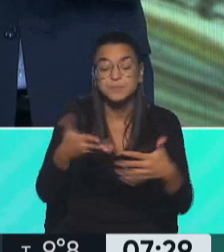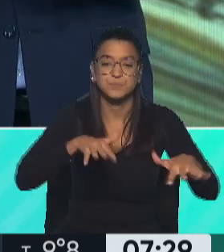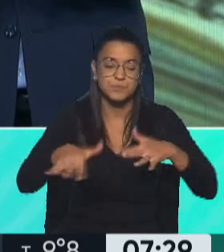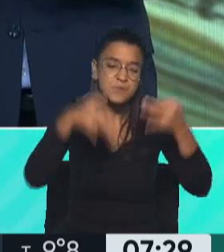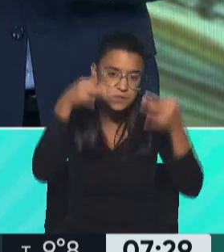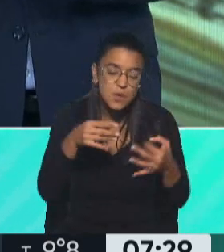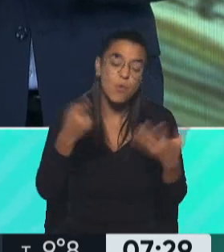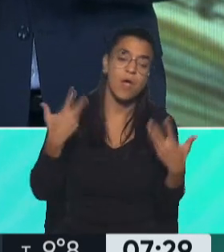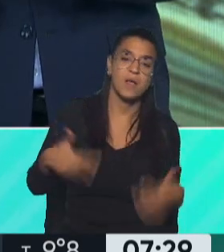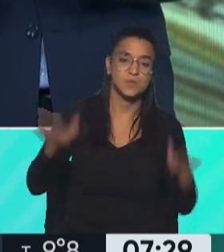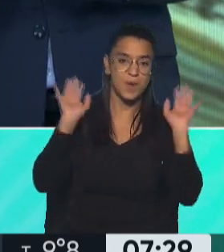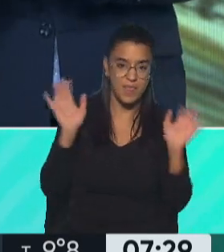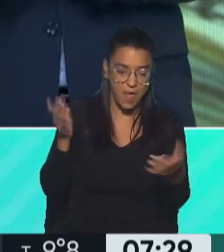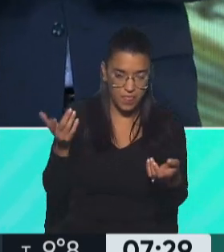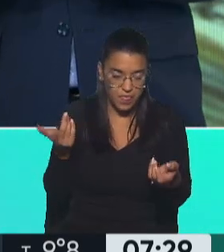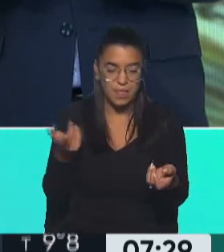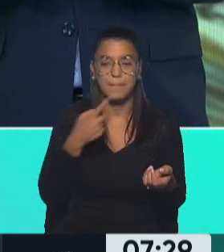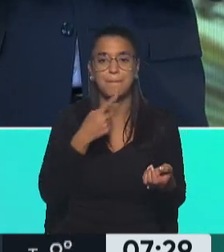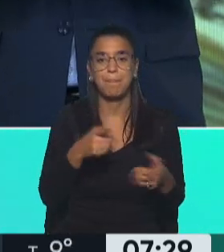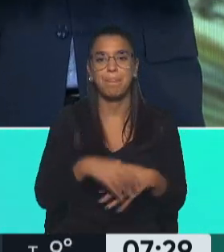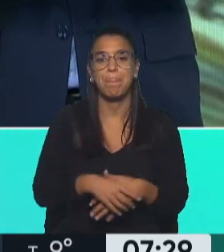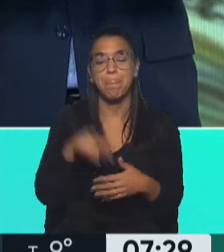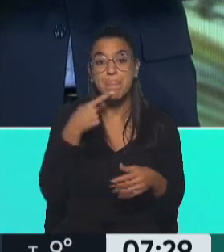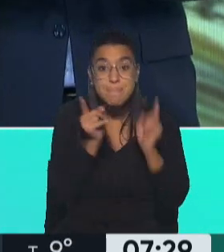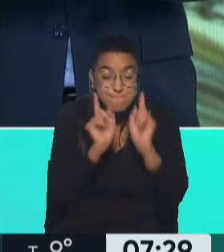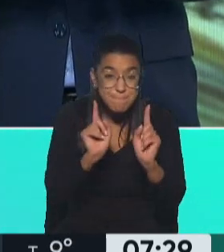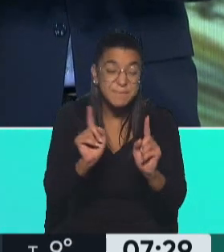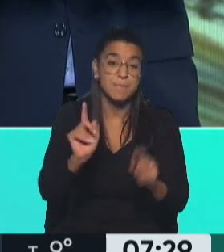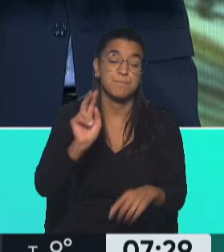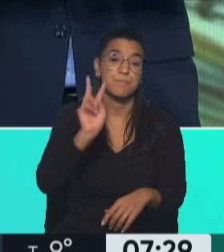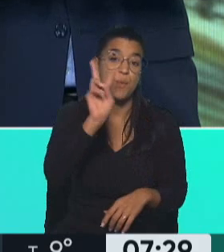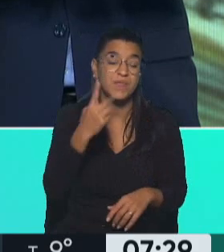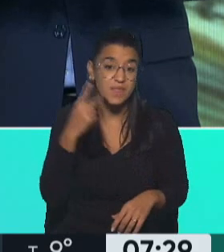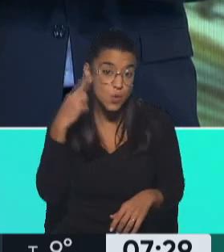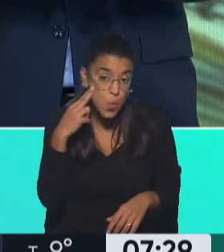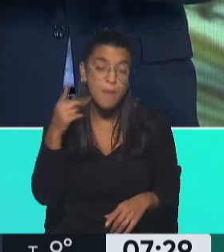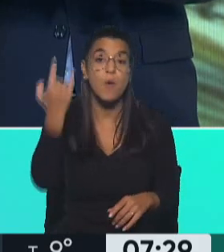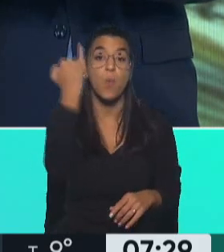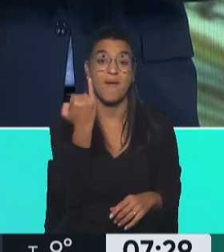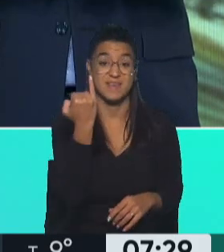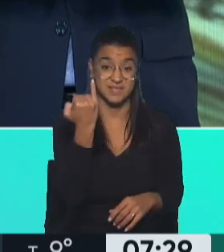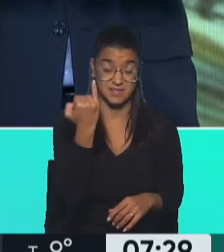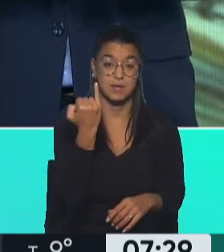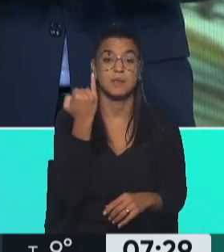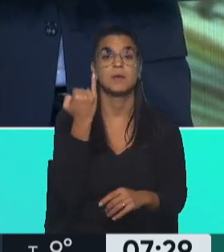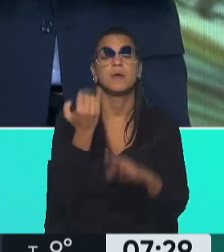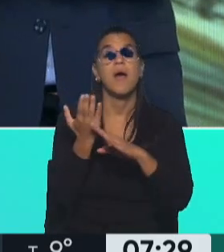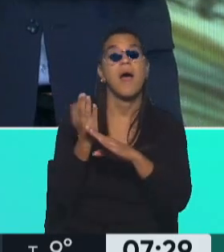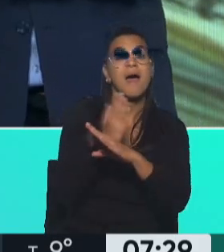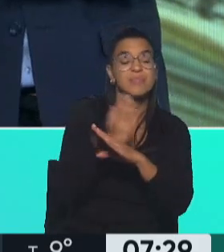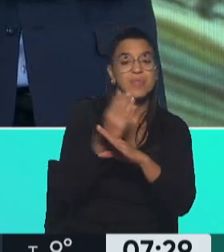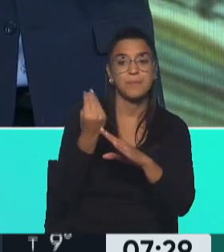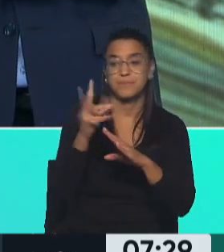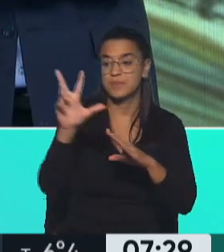seguramente casual, fortuita, que ese 29 era el día, era jueves, y era previo